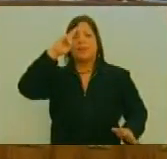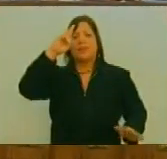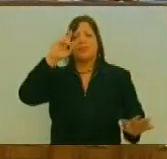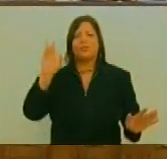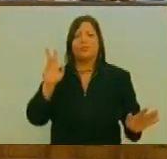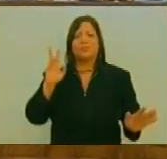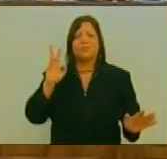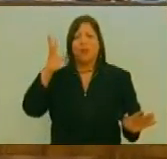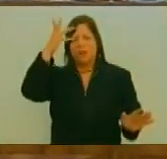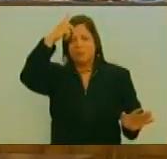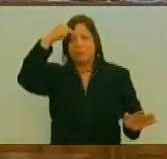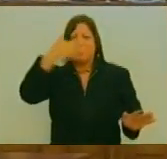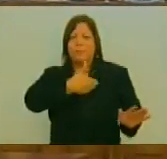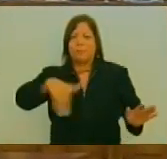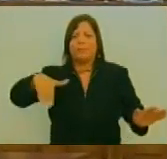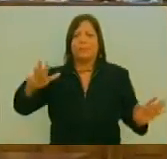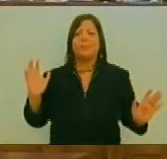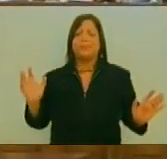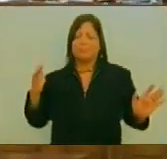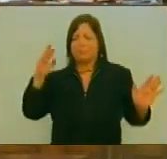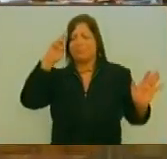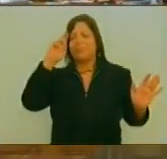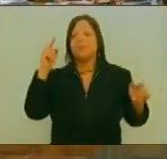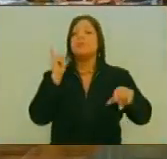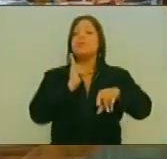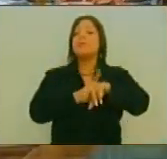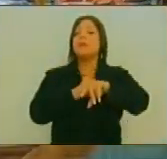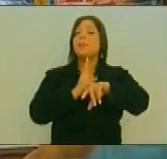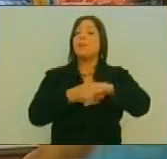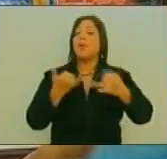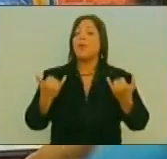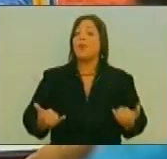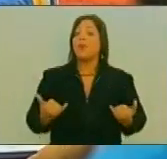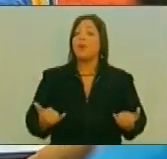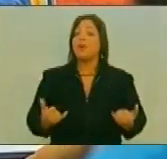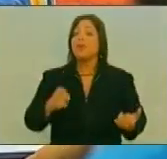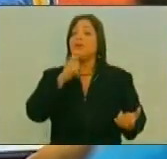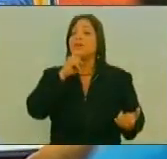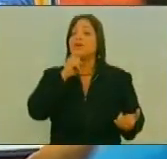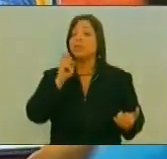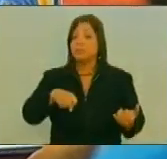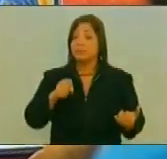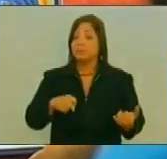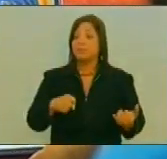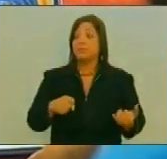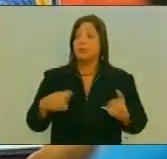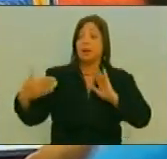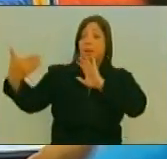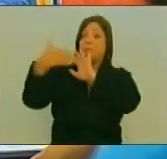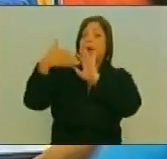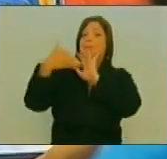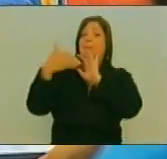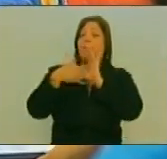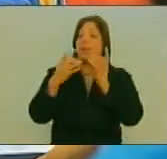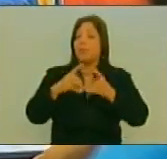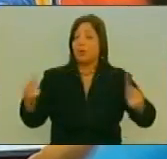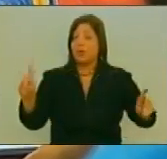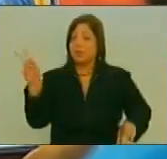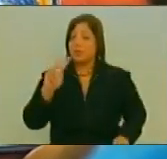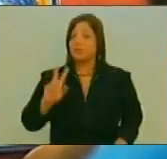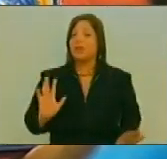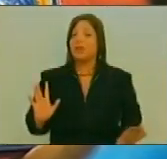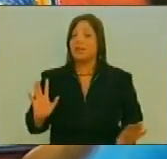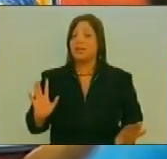señor Trump Estamos en tiempos Sumamente difíciles De asedio A la democracia Venezolana